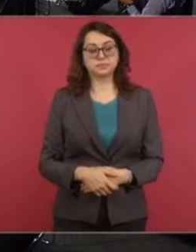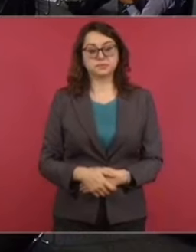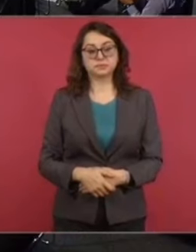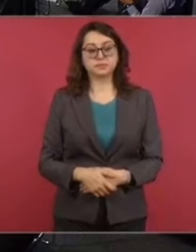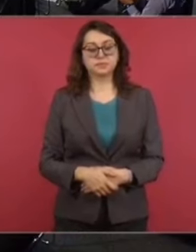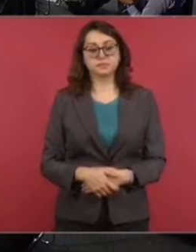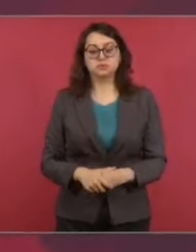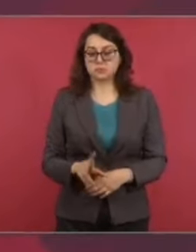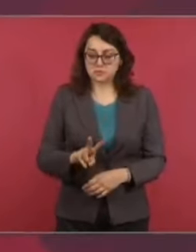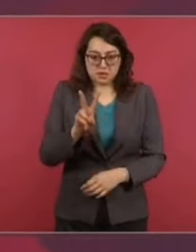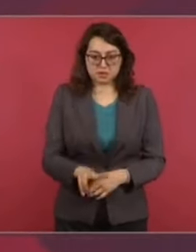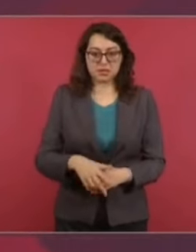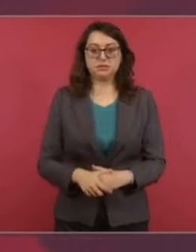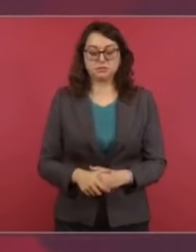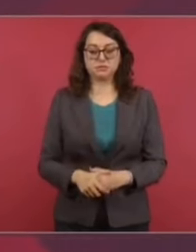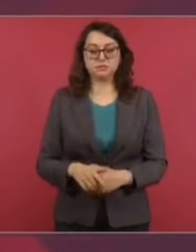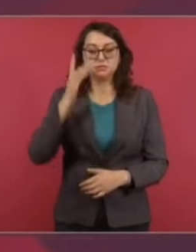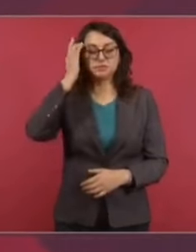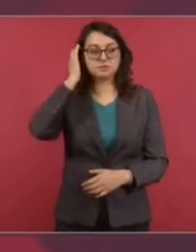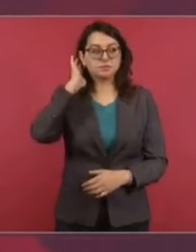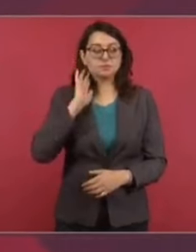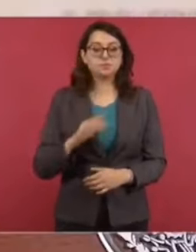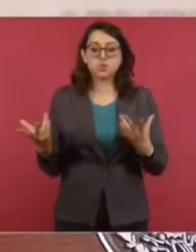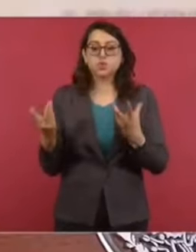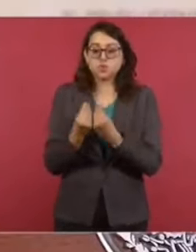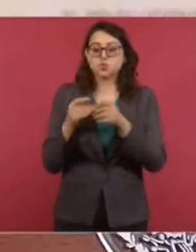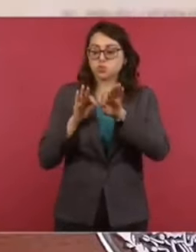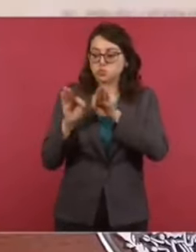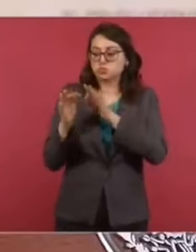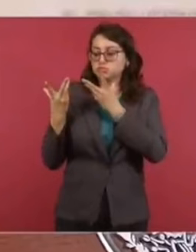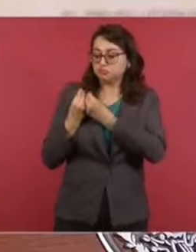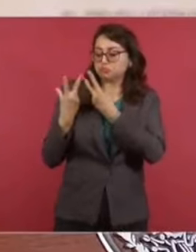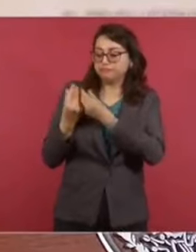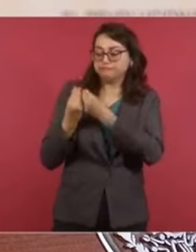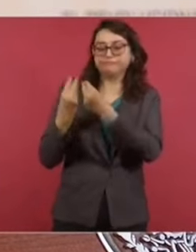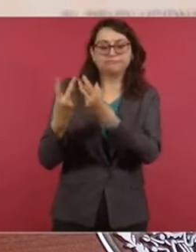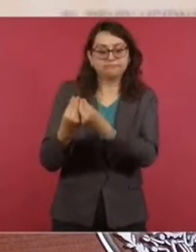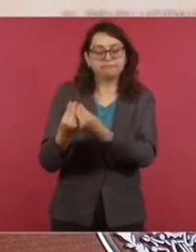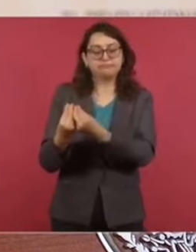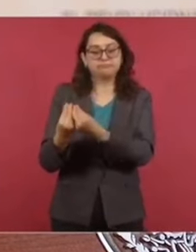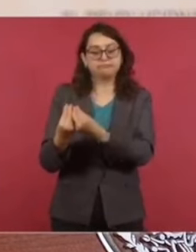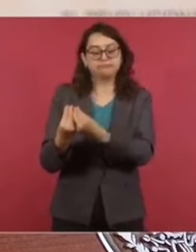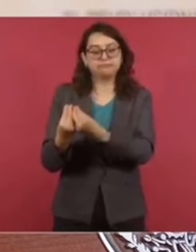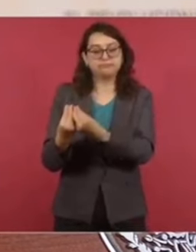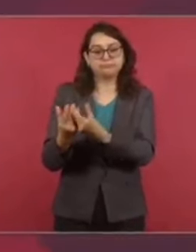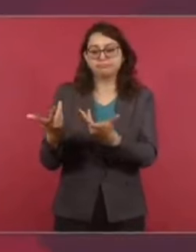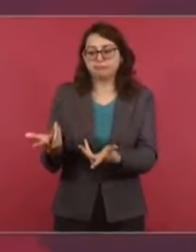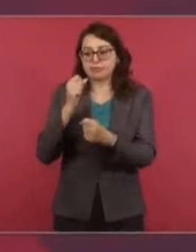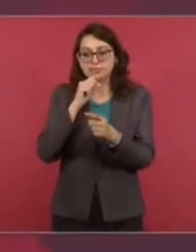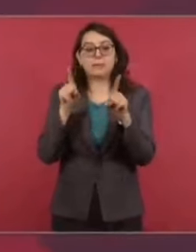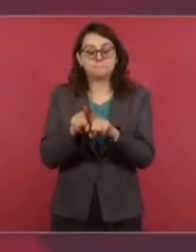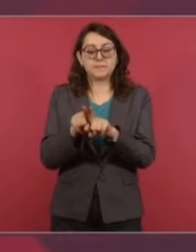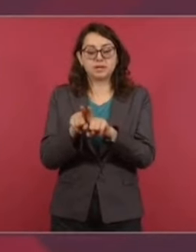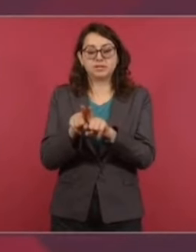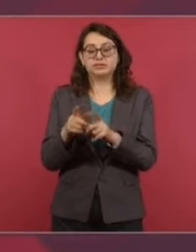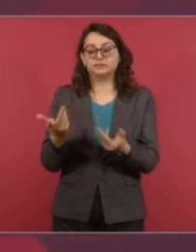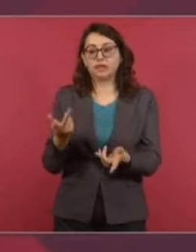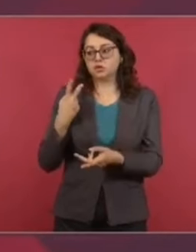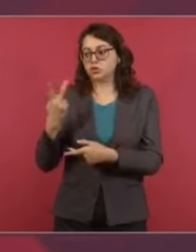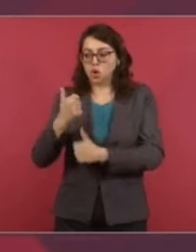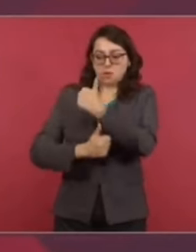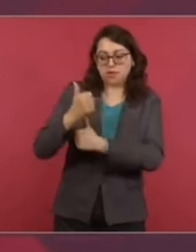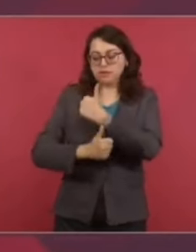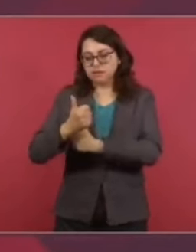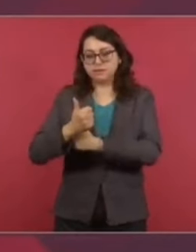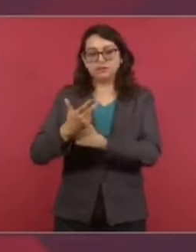que Marcelo es una gente inteligente. No solo trabajamos juntos, sino nos tocó participar para ser candidatos